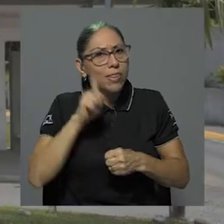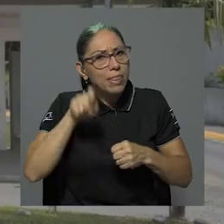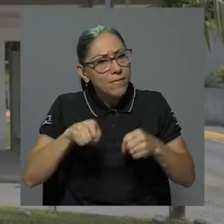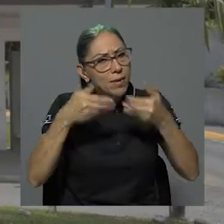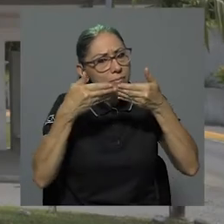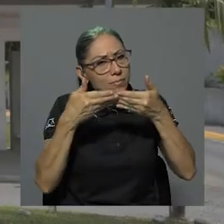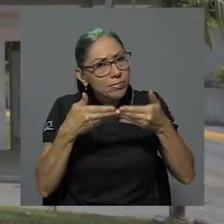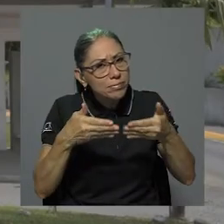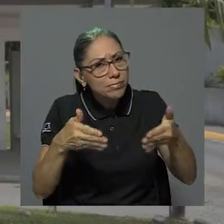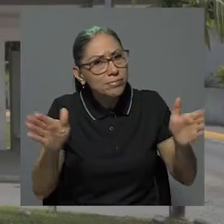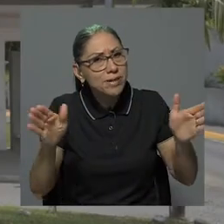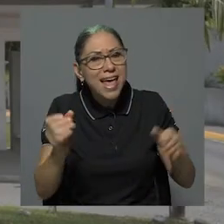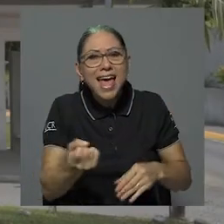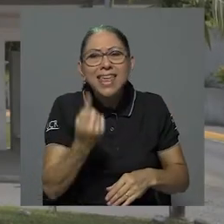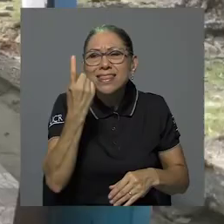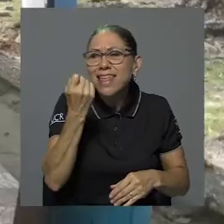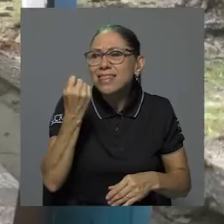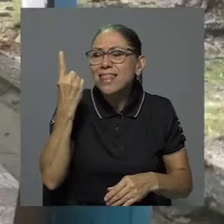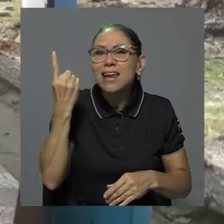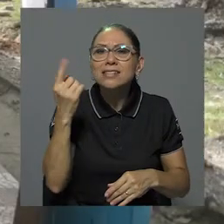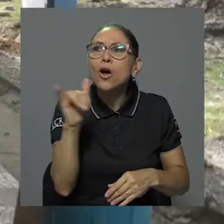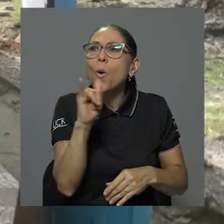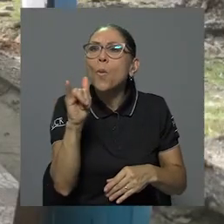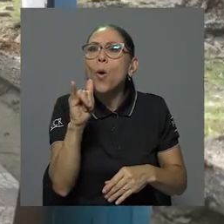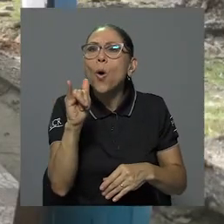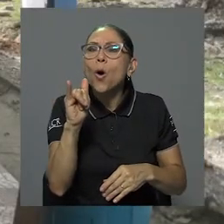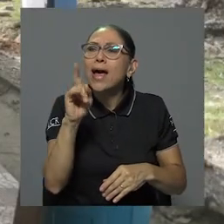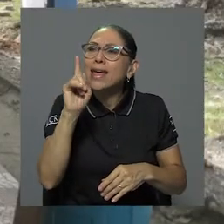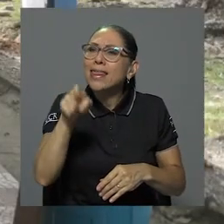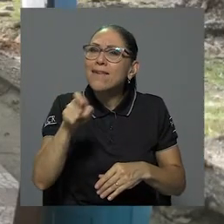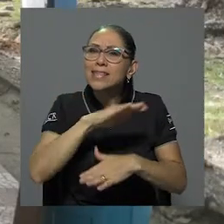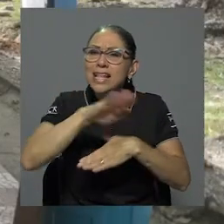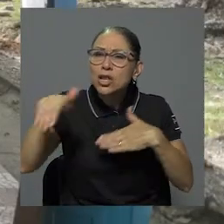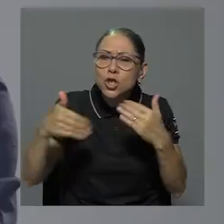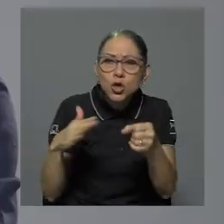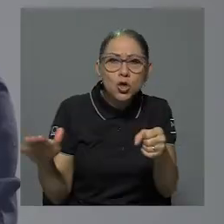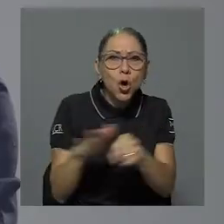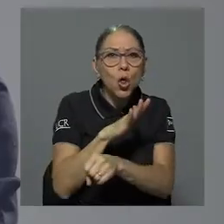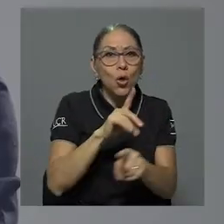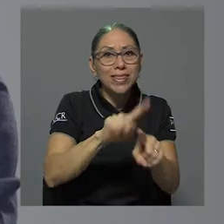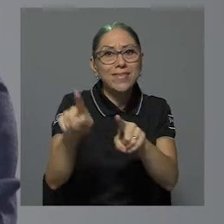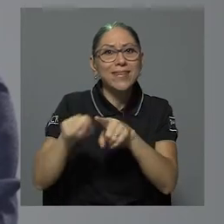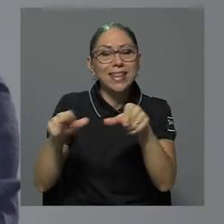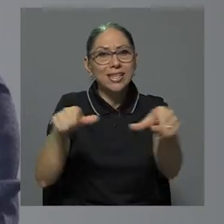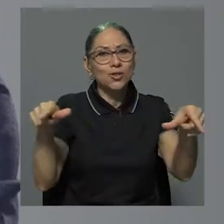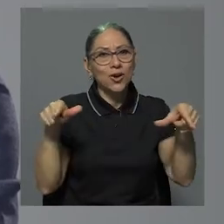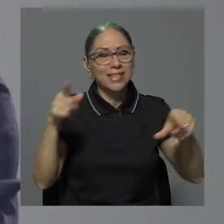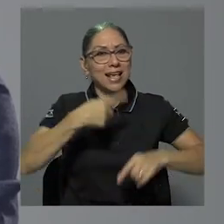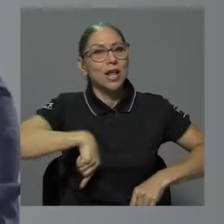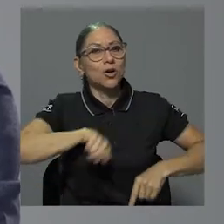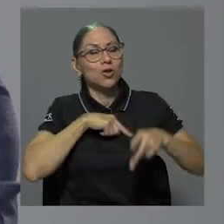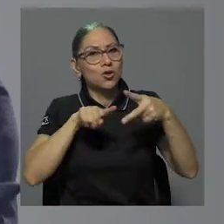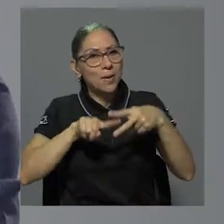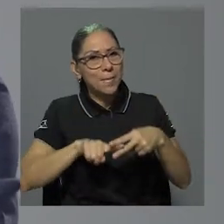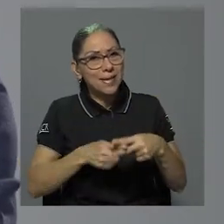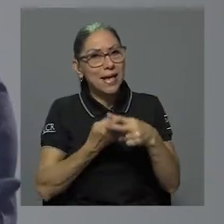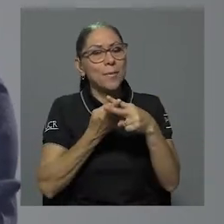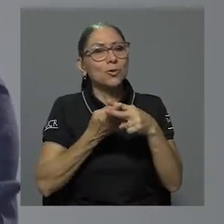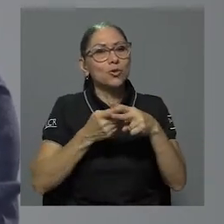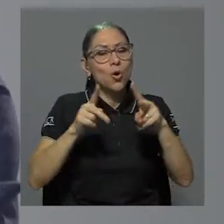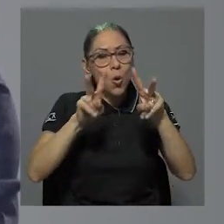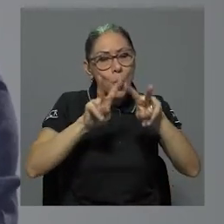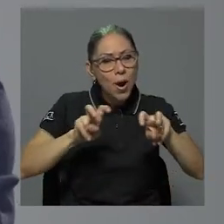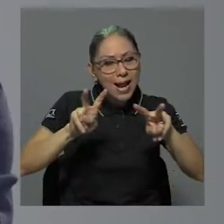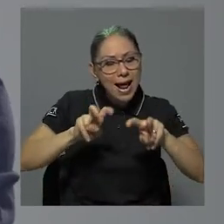entenderse como un todo en diferentes zonas. Entonces, en este caso nosotros empezamos a desarrollar un análisis de factibilidad